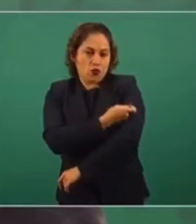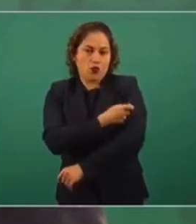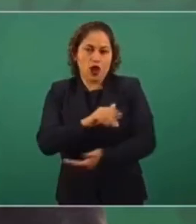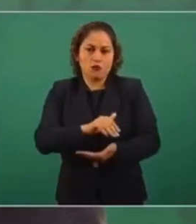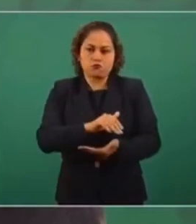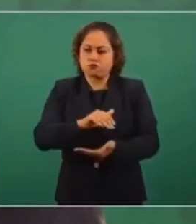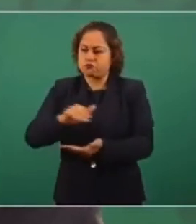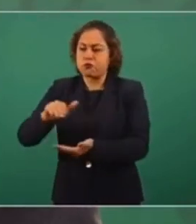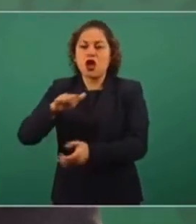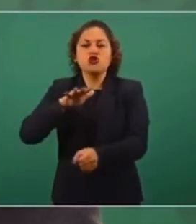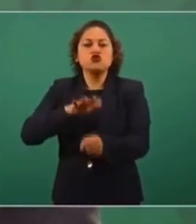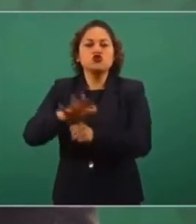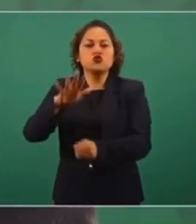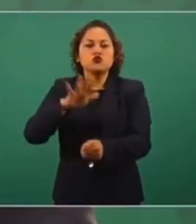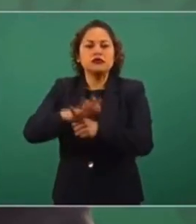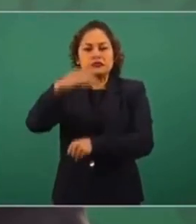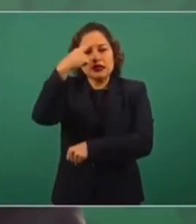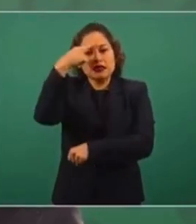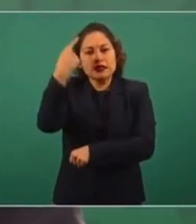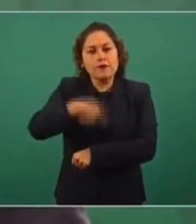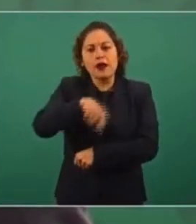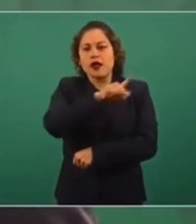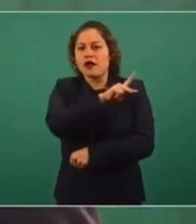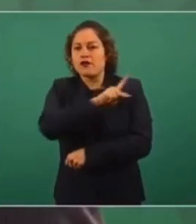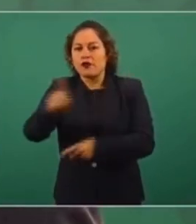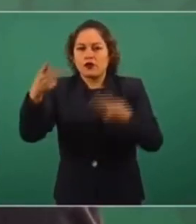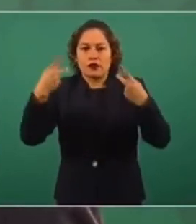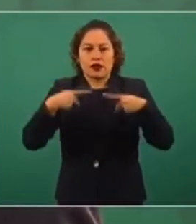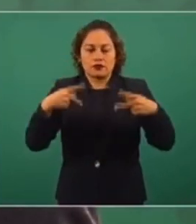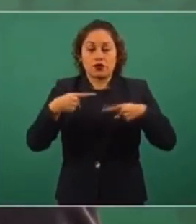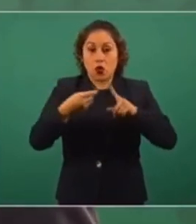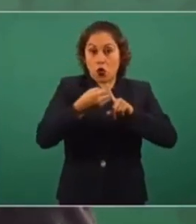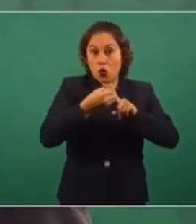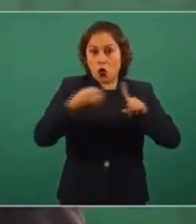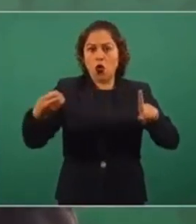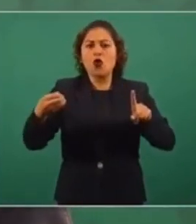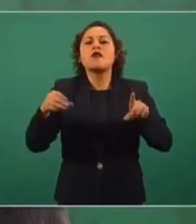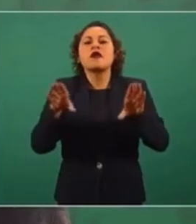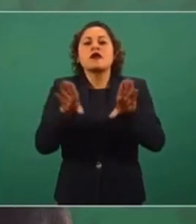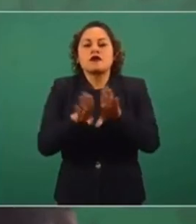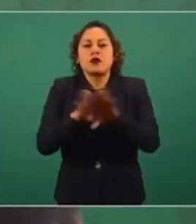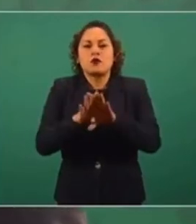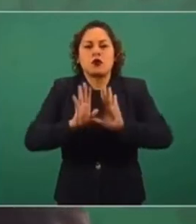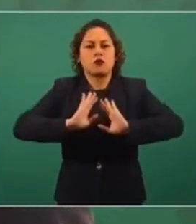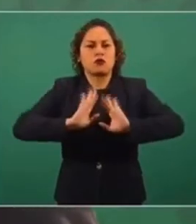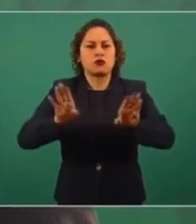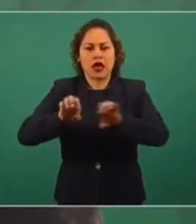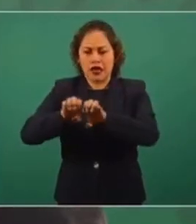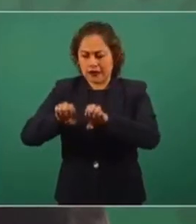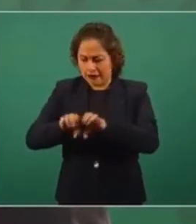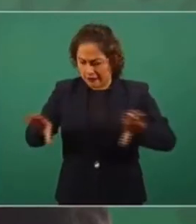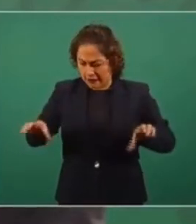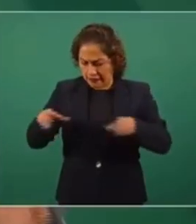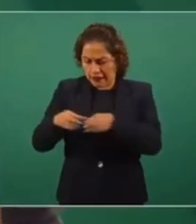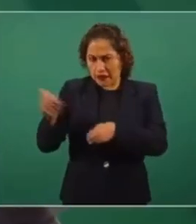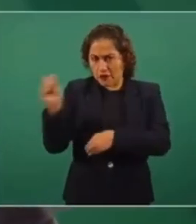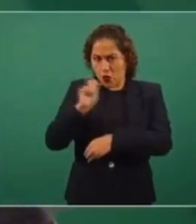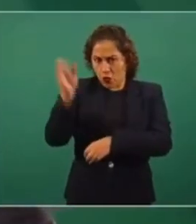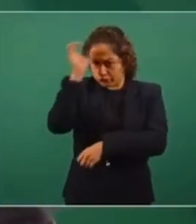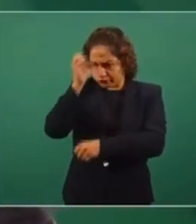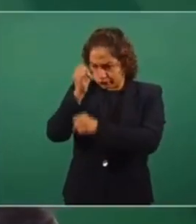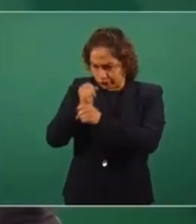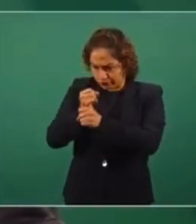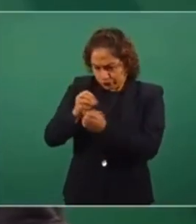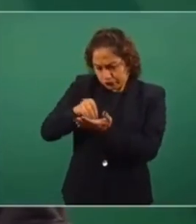El orden de vacunación está priorizado de acuerdo a criterios científicos. Y si usted llegó a